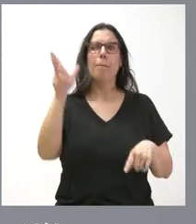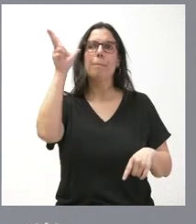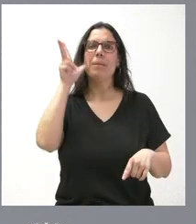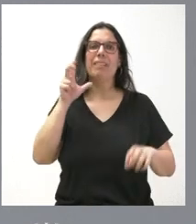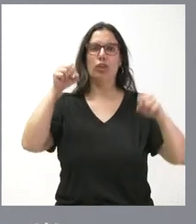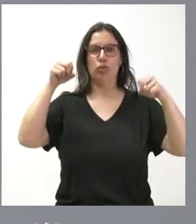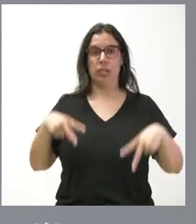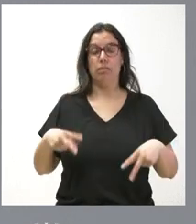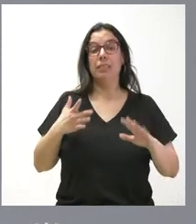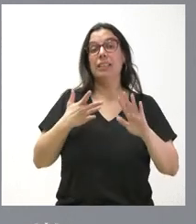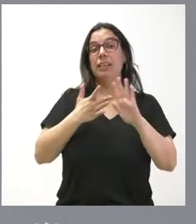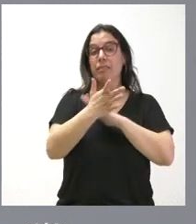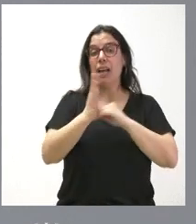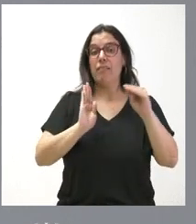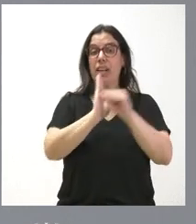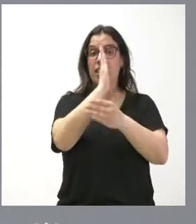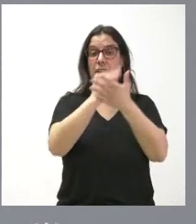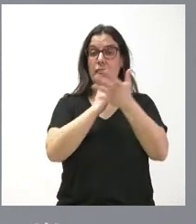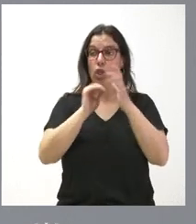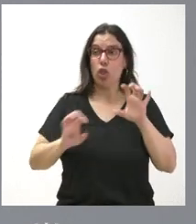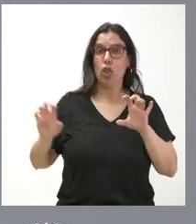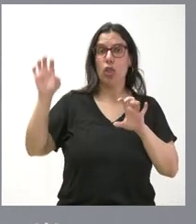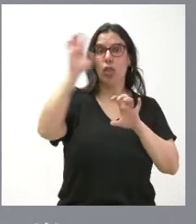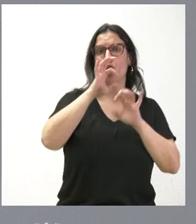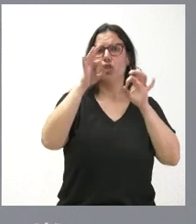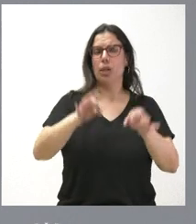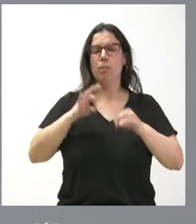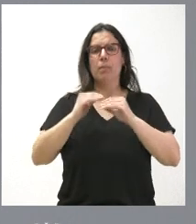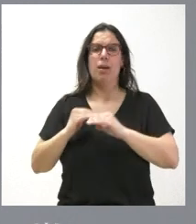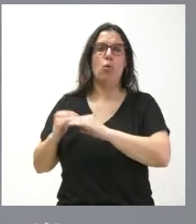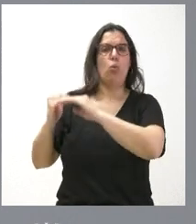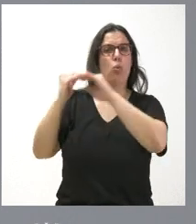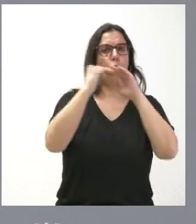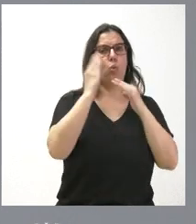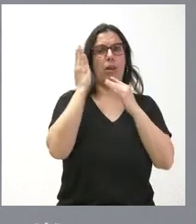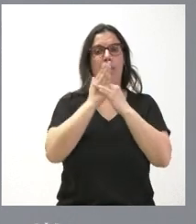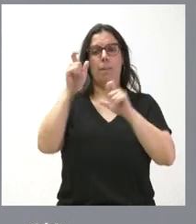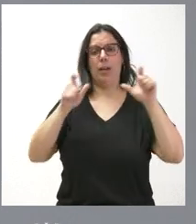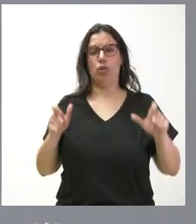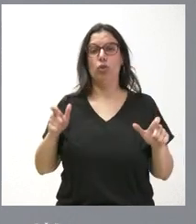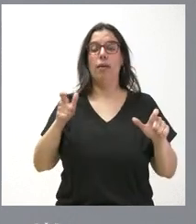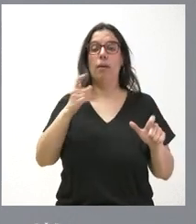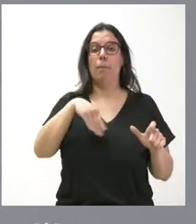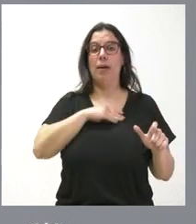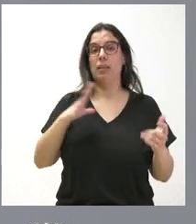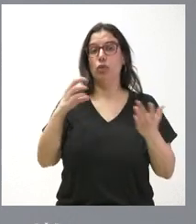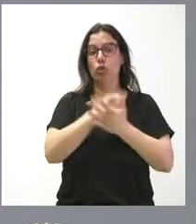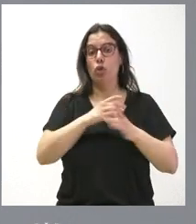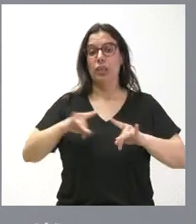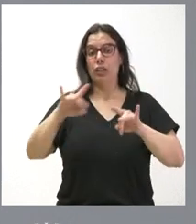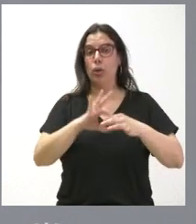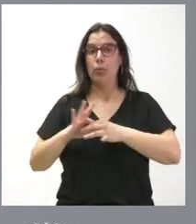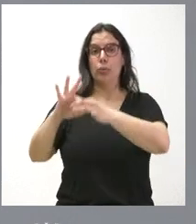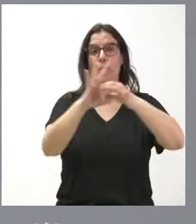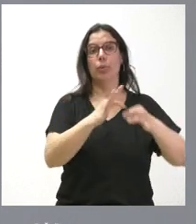a favor de una financiación autonómica que recoja la igualdad entre todos los españoles, la cohesión territorial y la